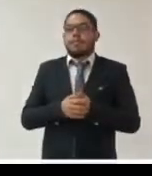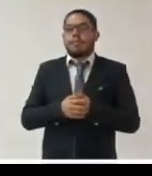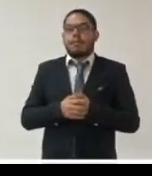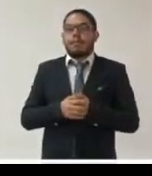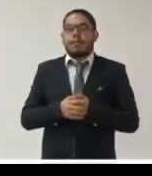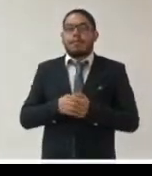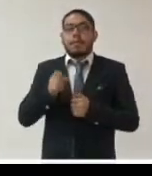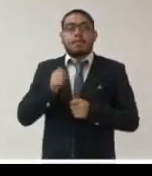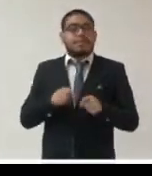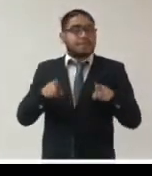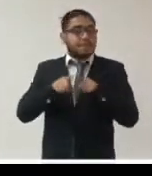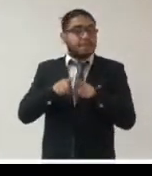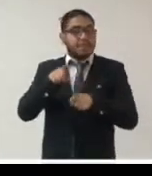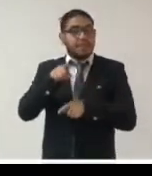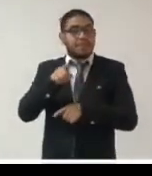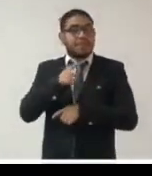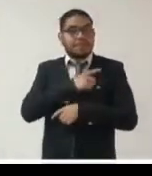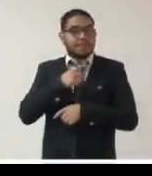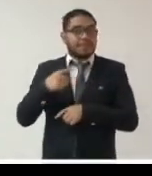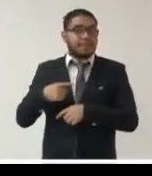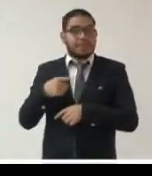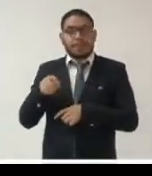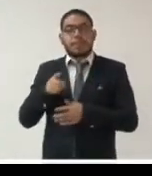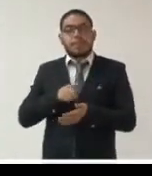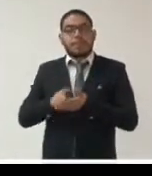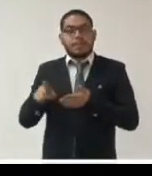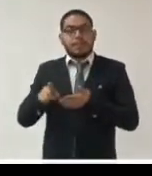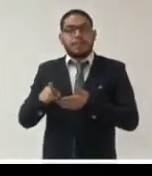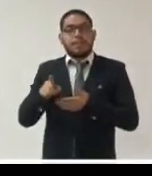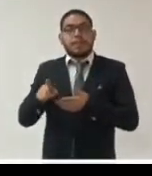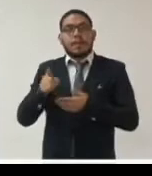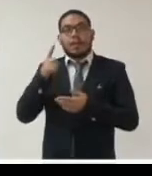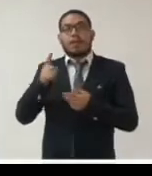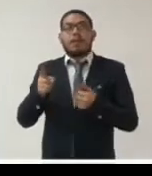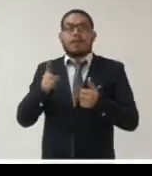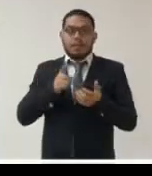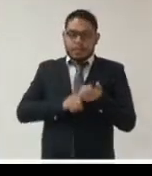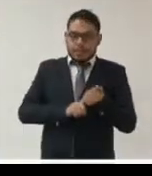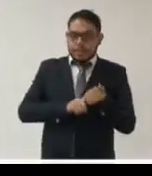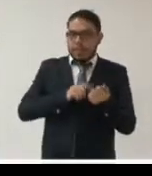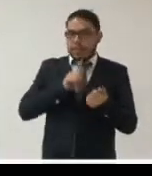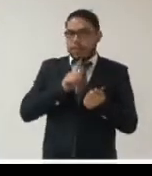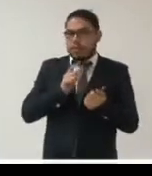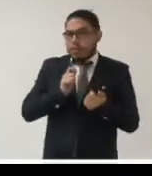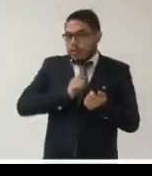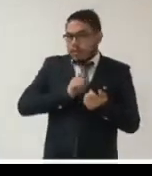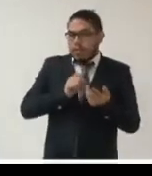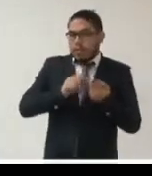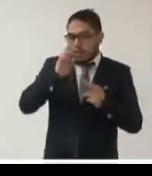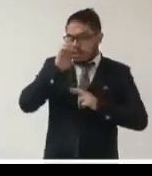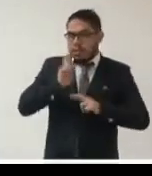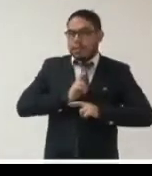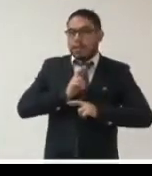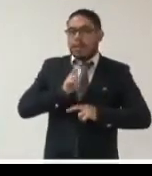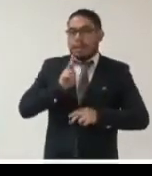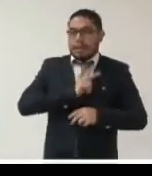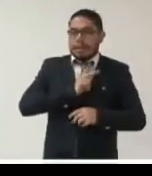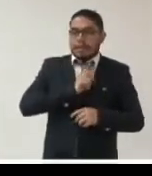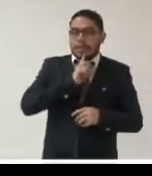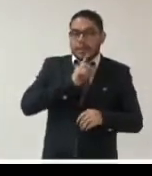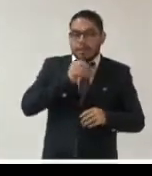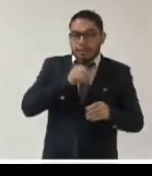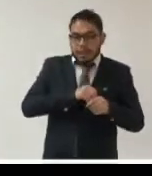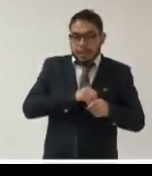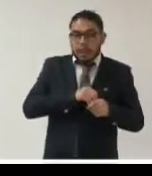asimismo se debe garantizar el derecho a la intimidad respetando los datos personales y solamente